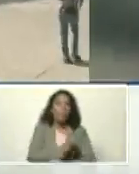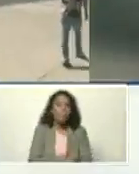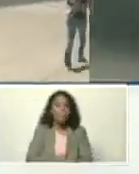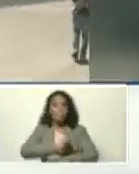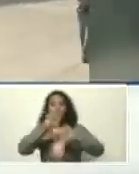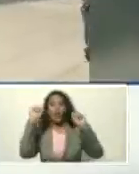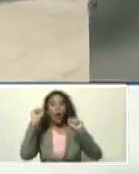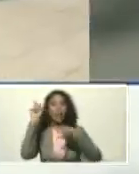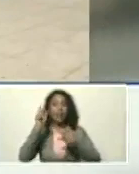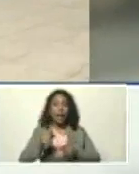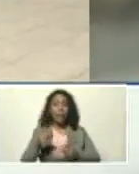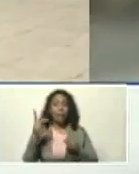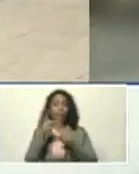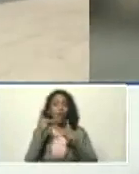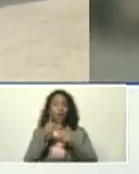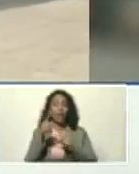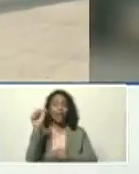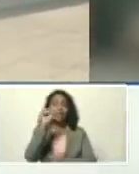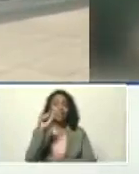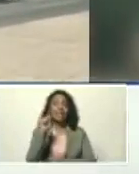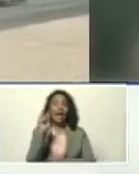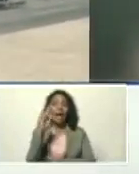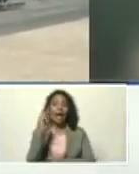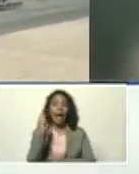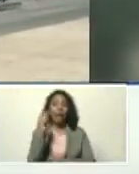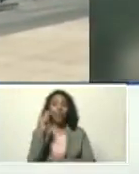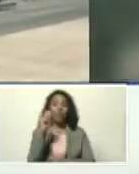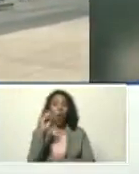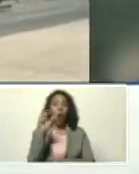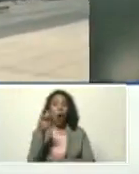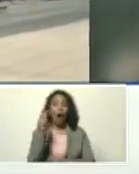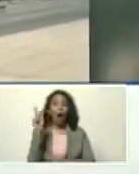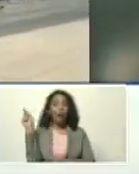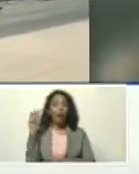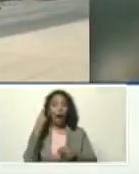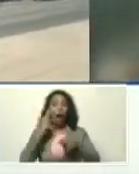destructiva, del hotel, Zaratoga, ahí, Centro Habana,